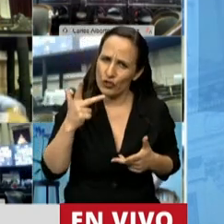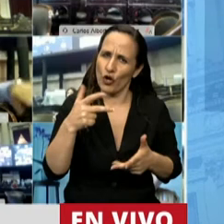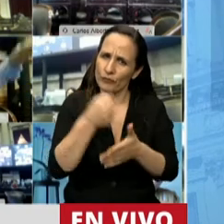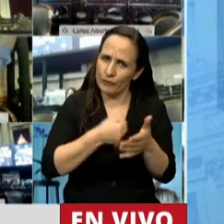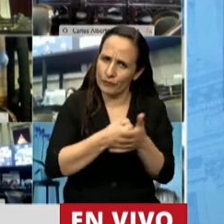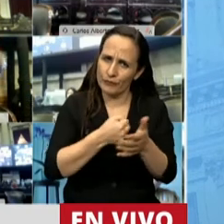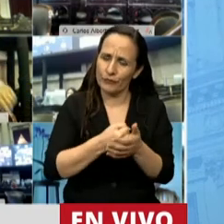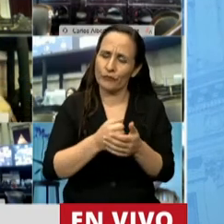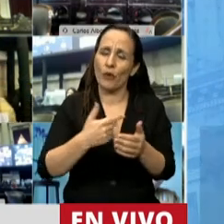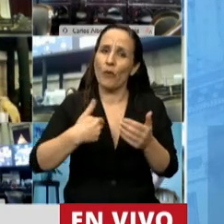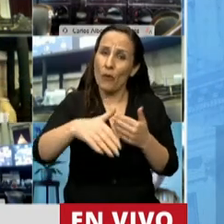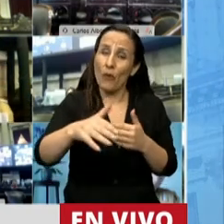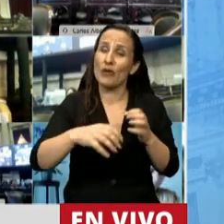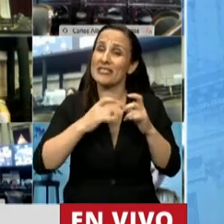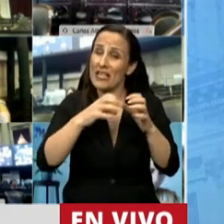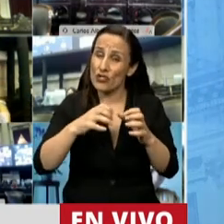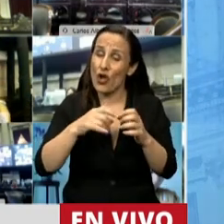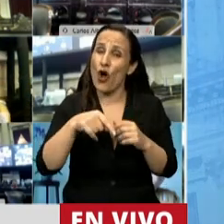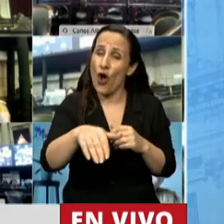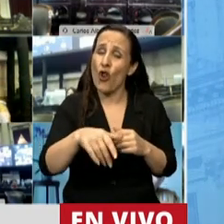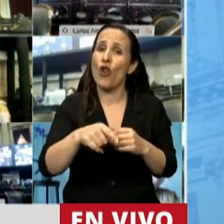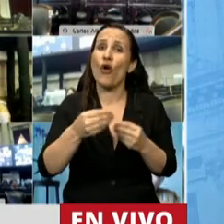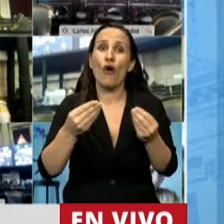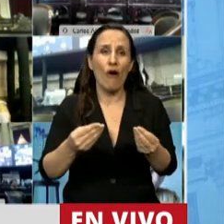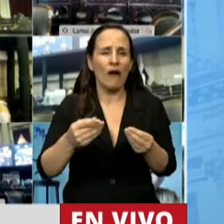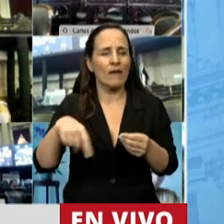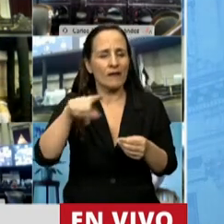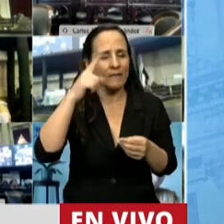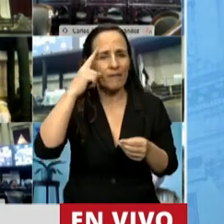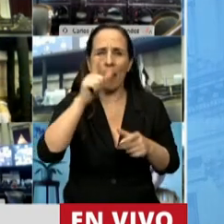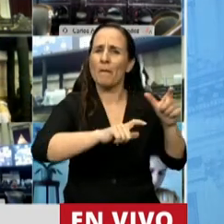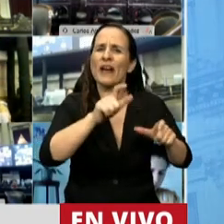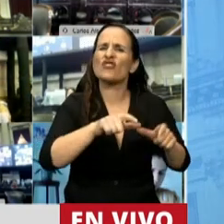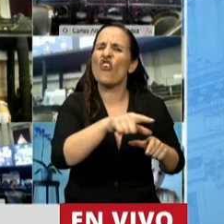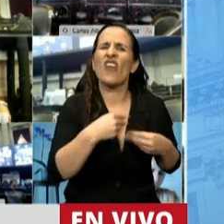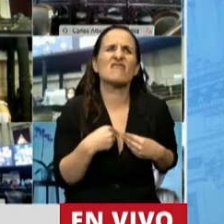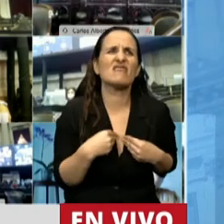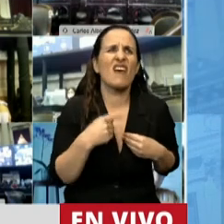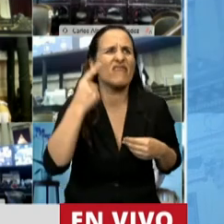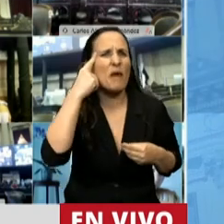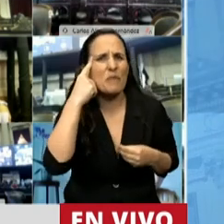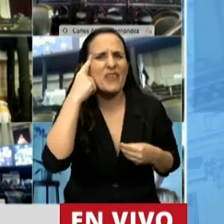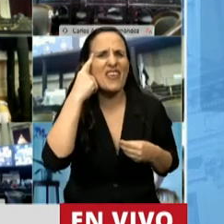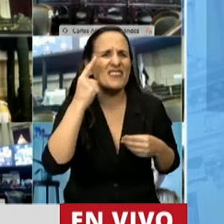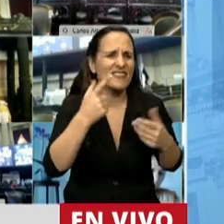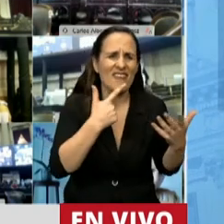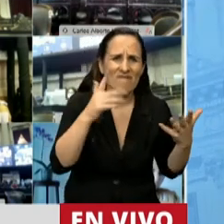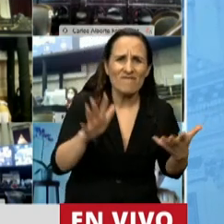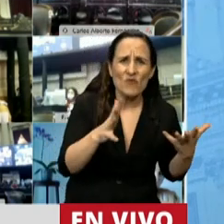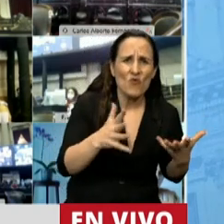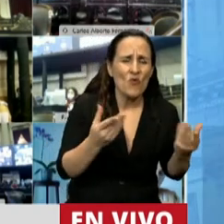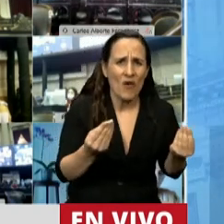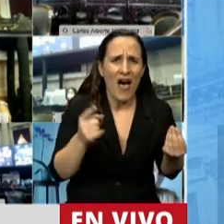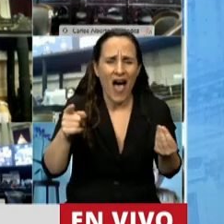para que en una próxima sesión que realmente le interese lo que está pensando la gente, lo que está sintiendo en este contexto de tanta incertidumbre,